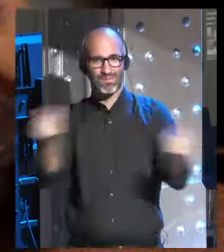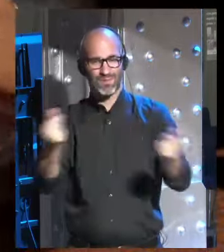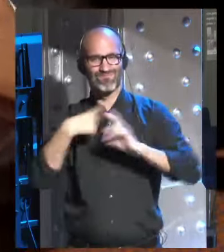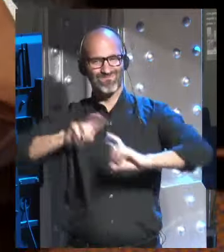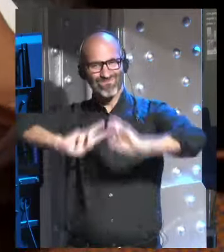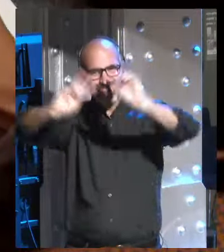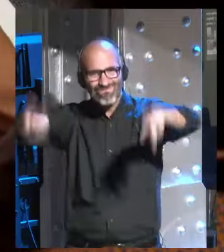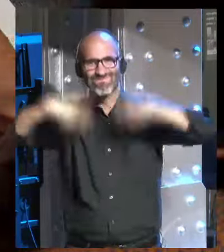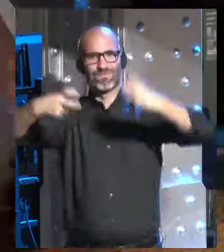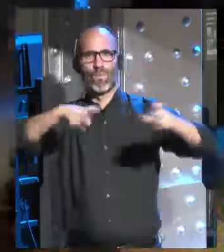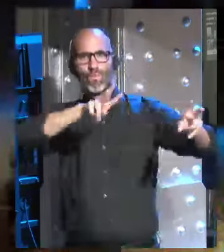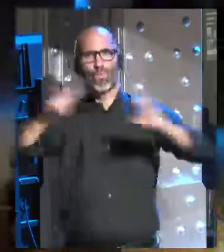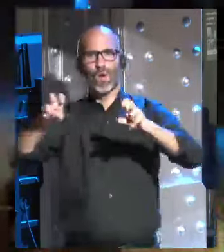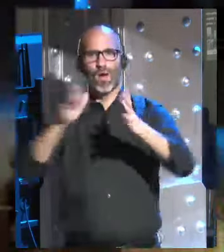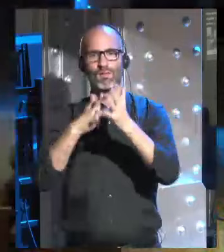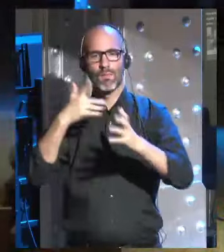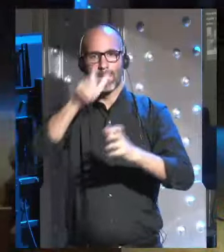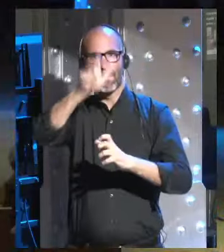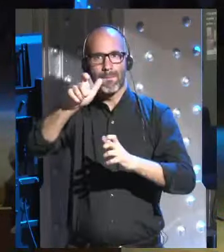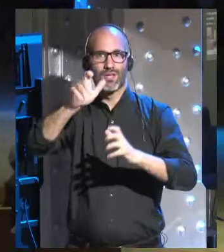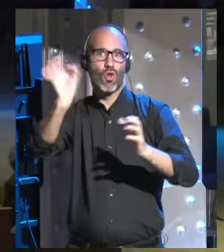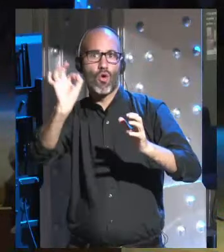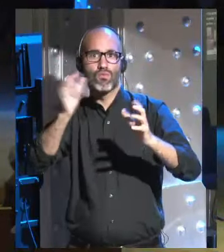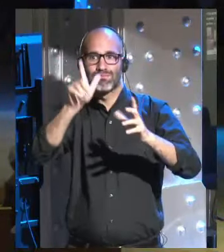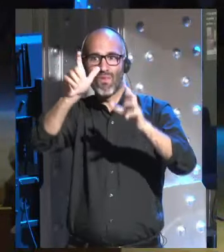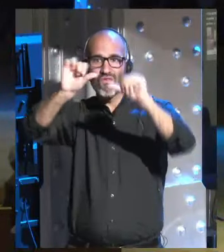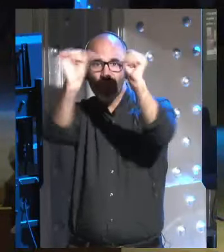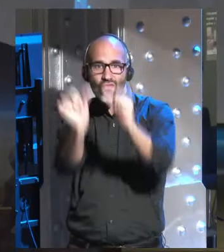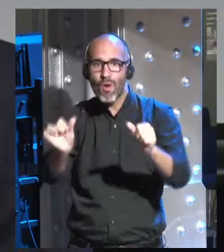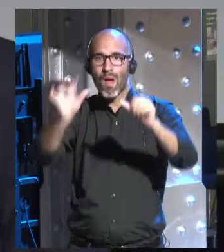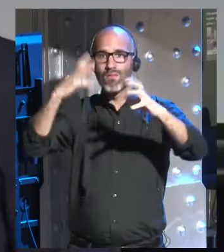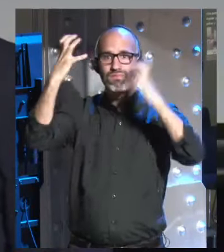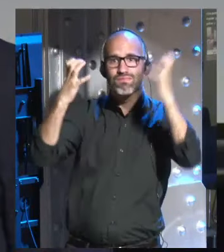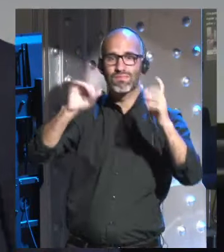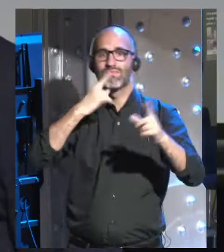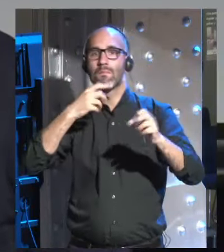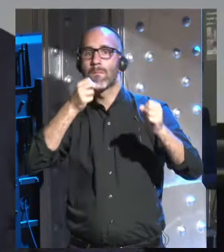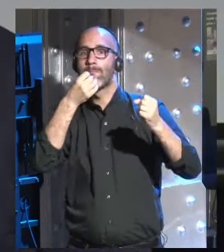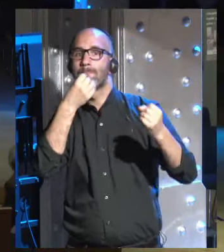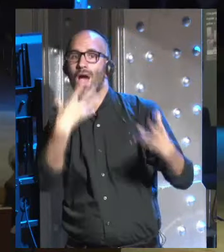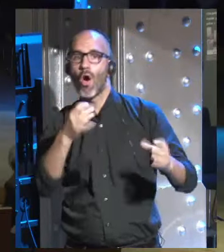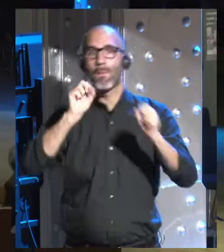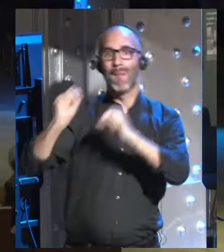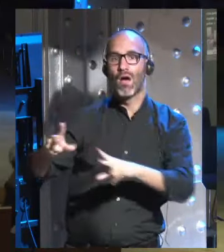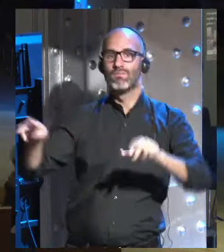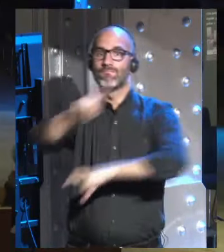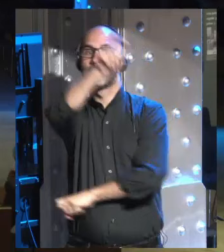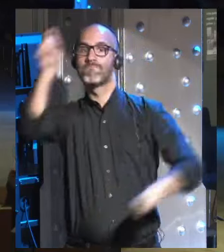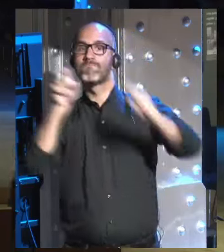totalmente distinta de entidades de seres que sean mejores que sean peores es una pregunta abierta gracias